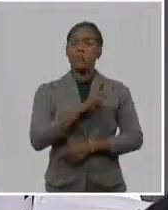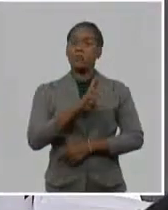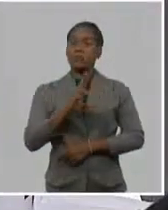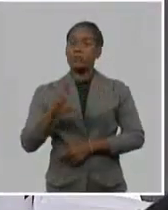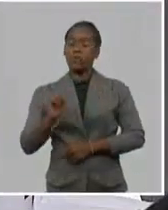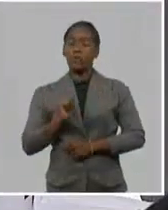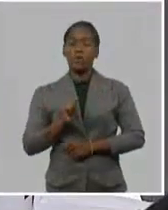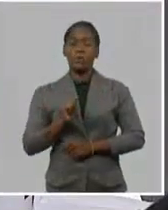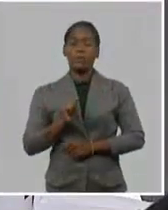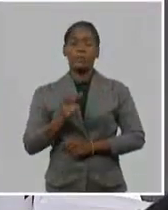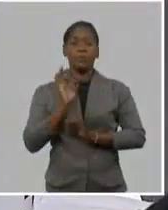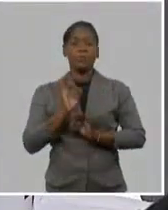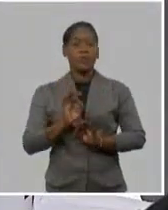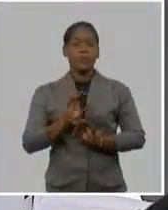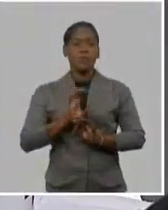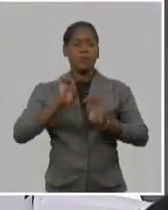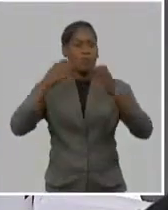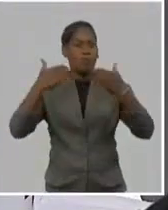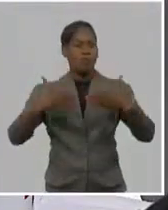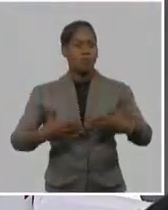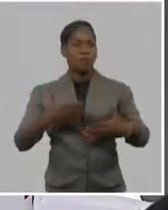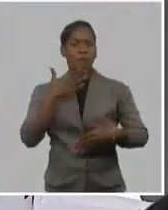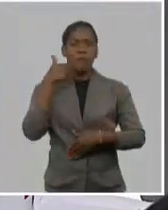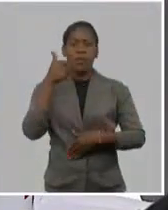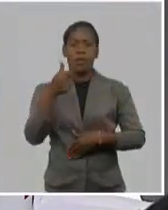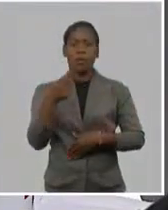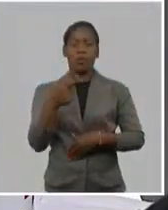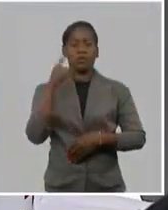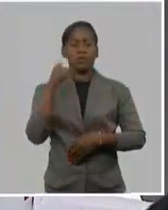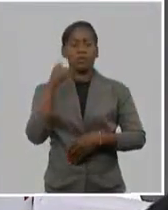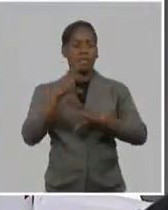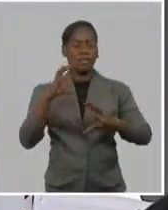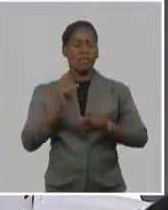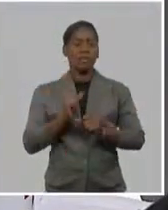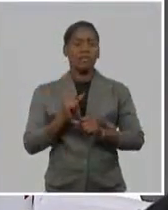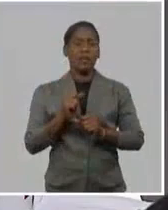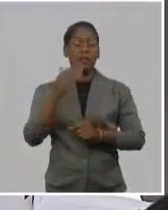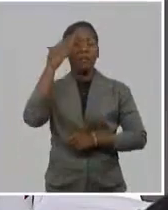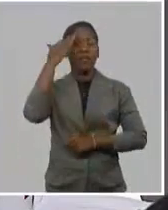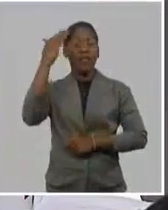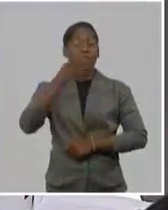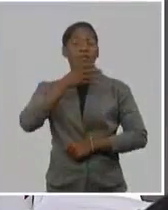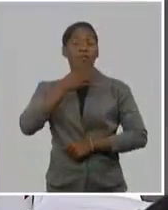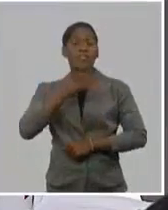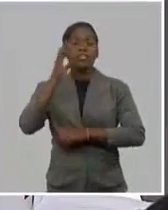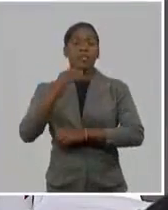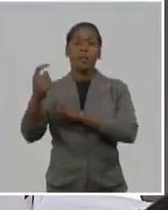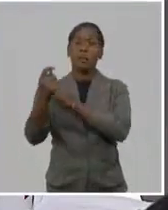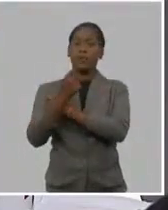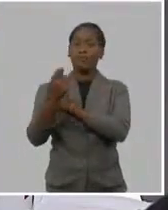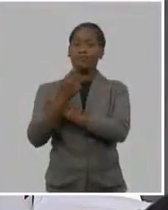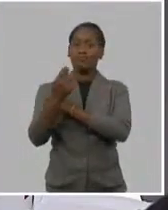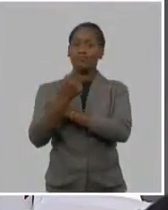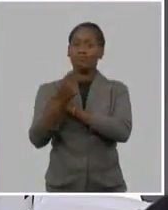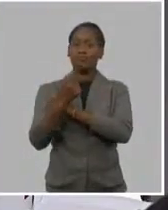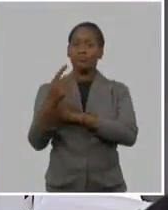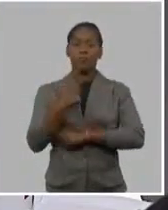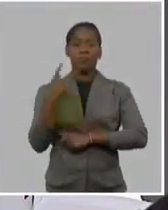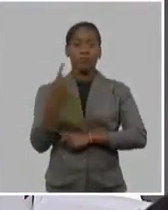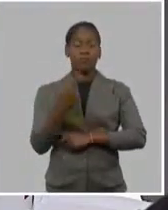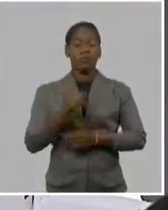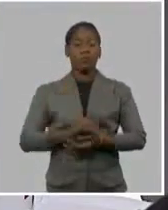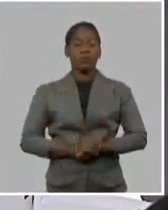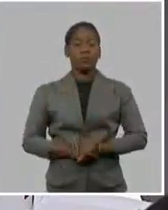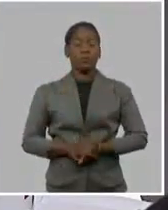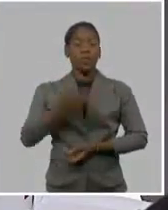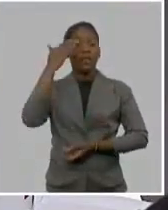bajo esa sabiduría de Fidel que está presente en nuestro Congreso. El Congreso nos ha